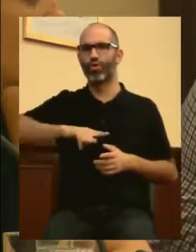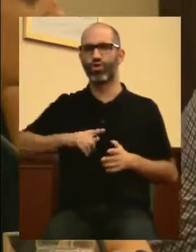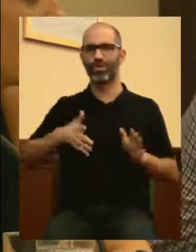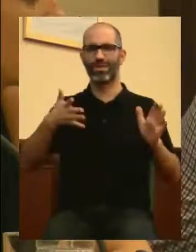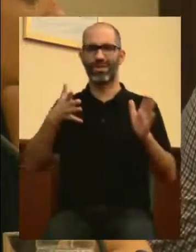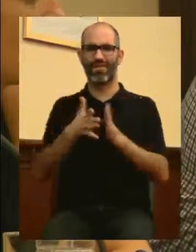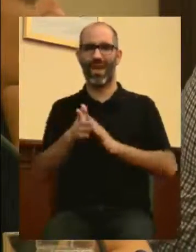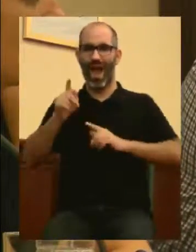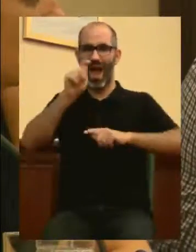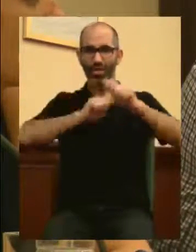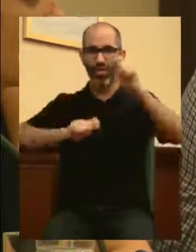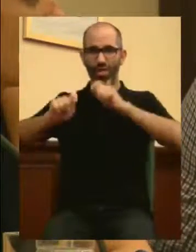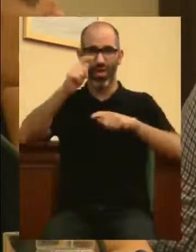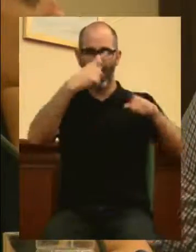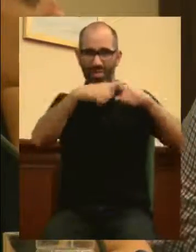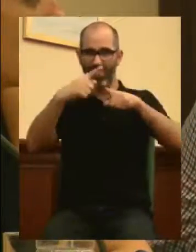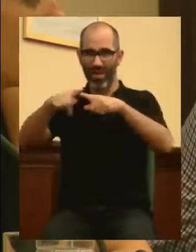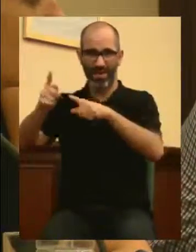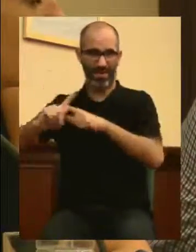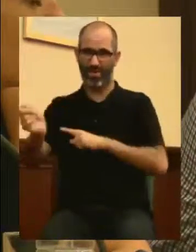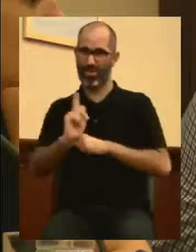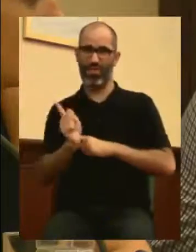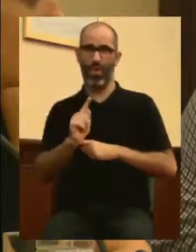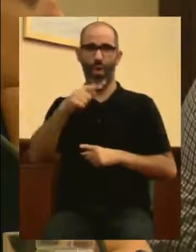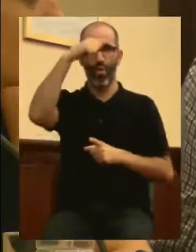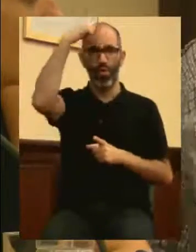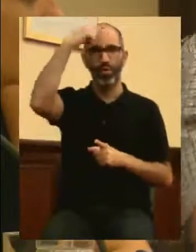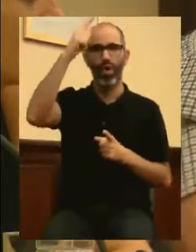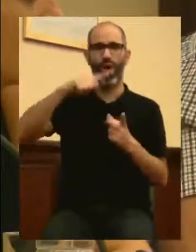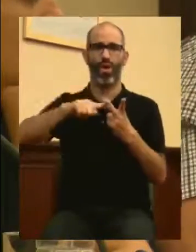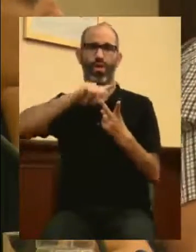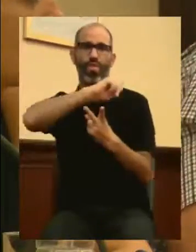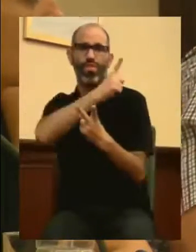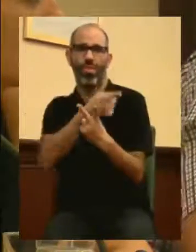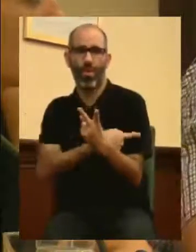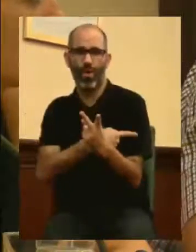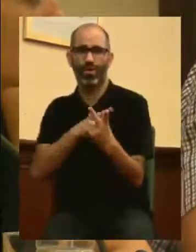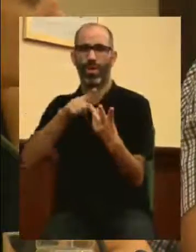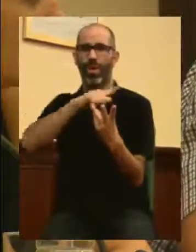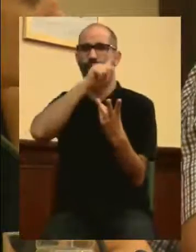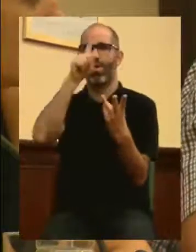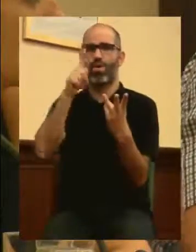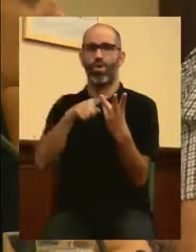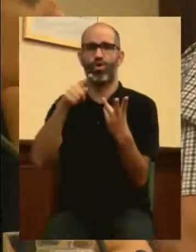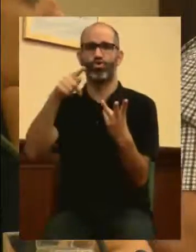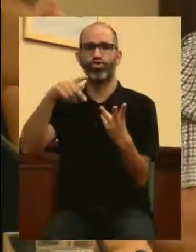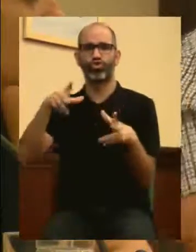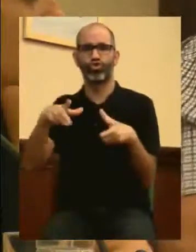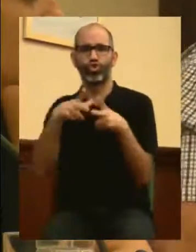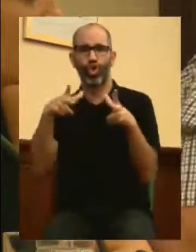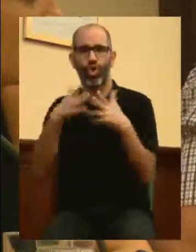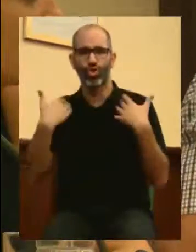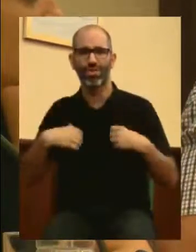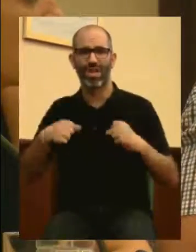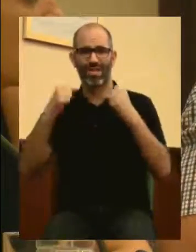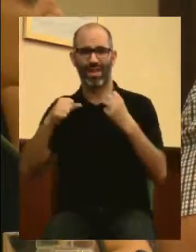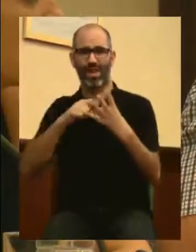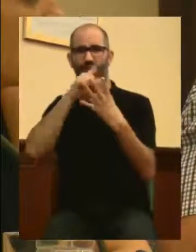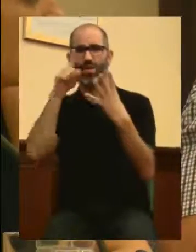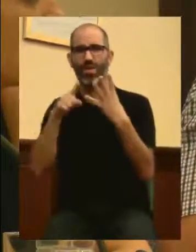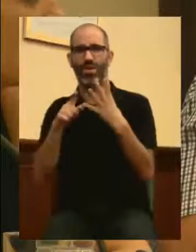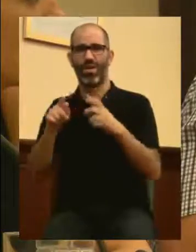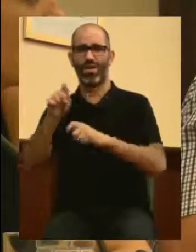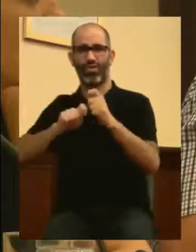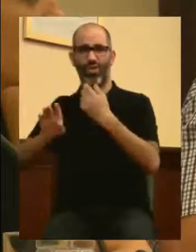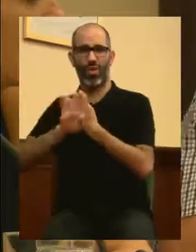a las entidades culturales, a las agrupaciones deportivas, a las asociaciones sociosanitarias y a las asociaciones de